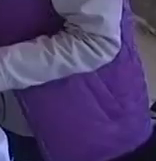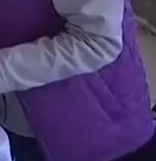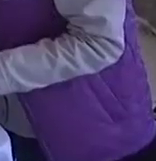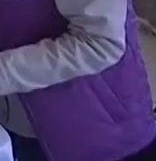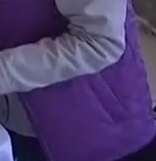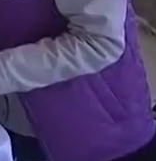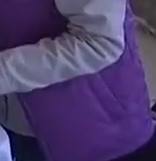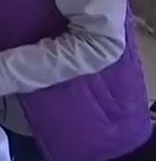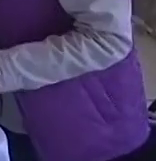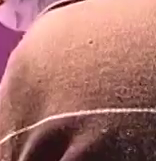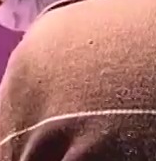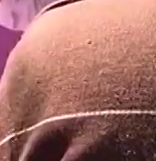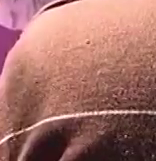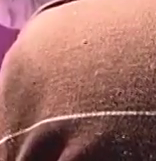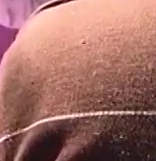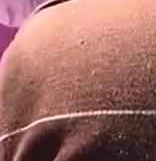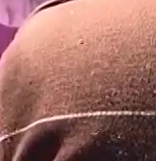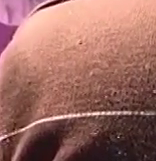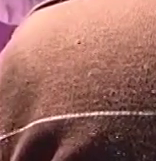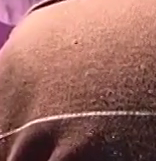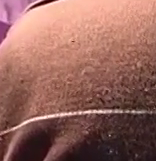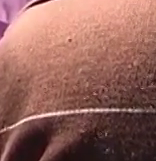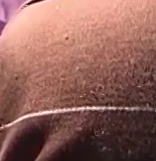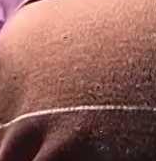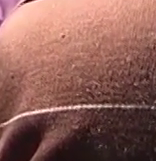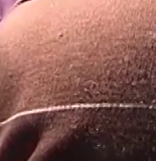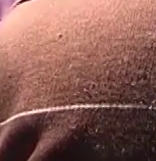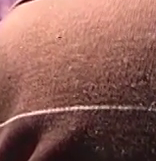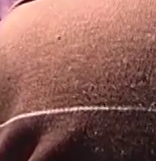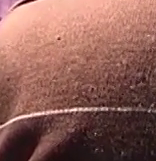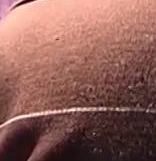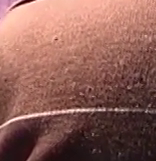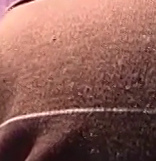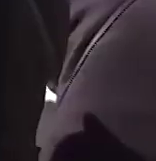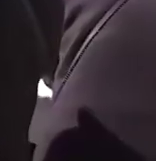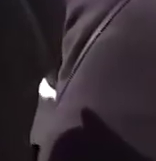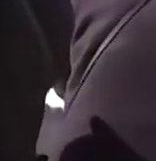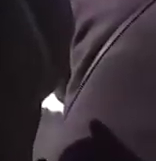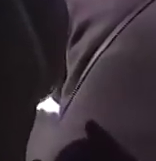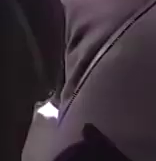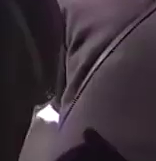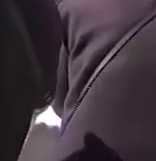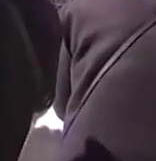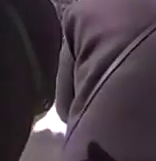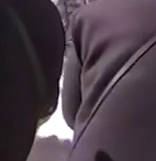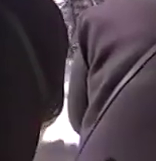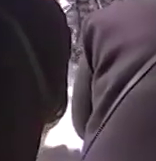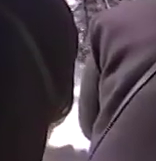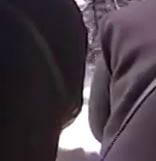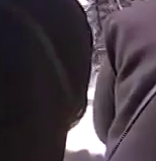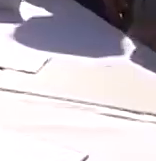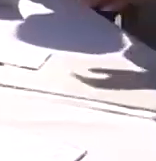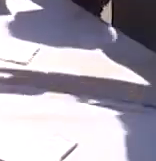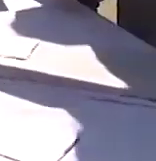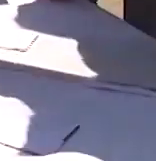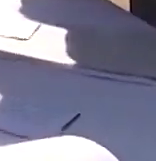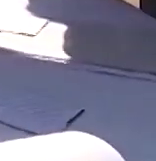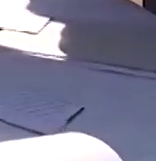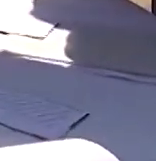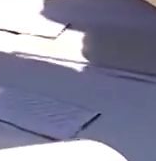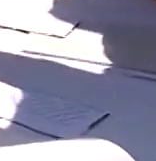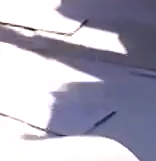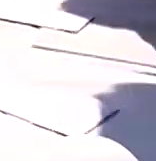aprovechar esta oportunidad y registrarse para recibir un apoyo de 3.000 pesos mensuales a partir del mes de enero.